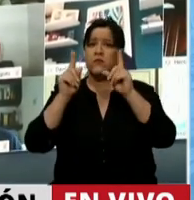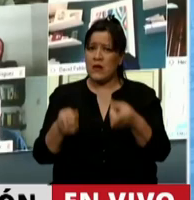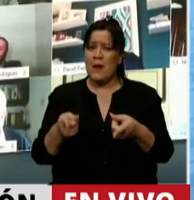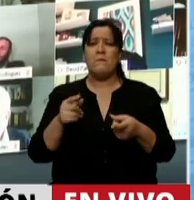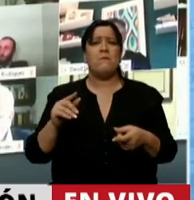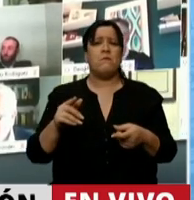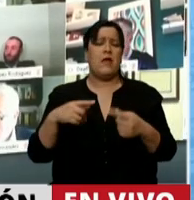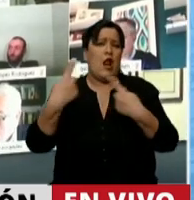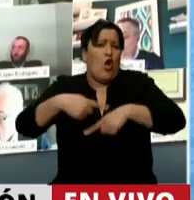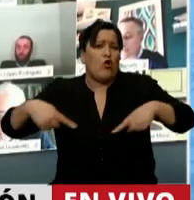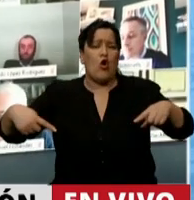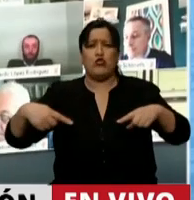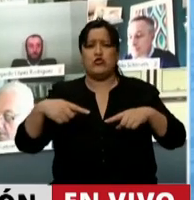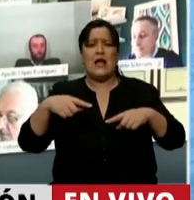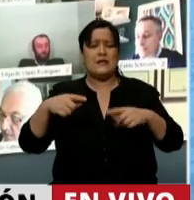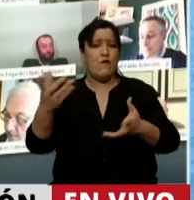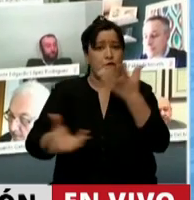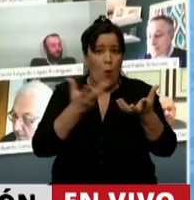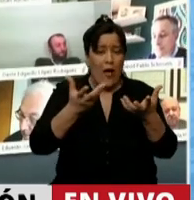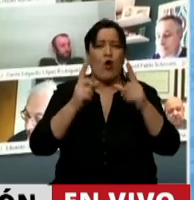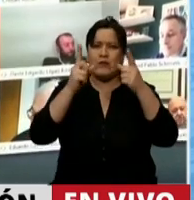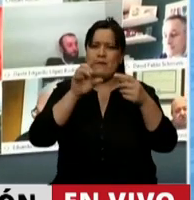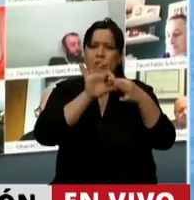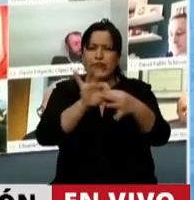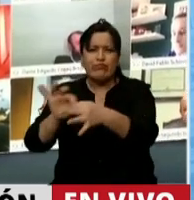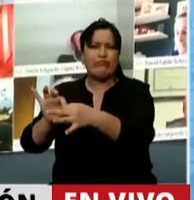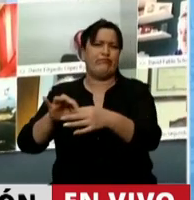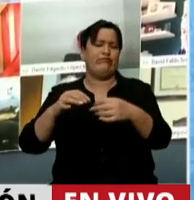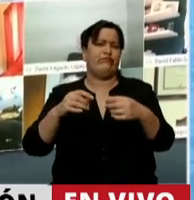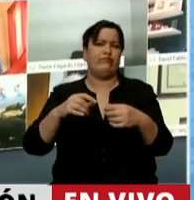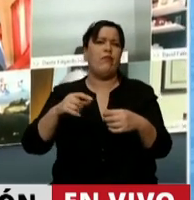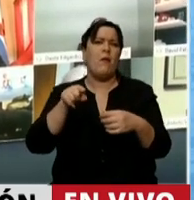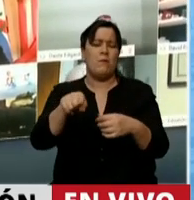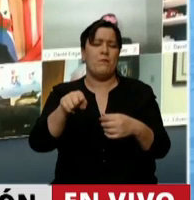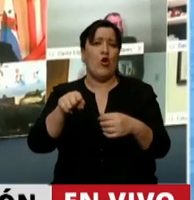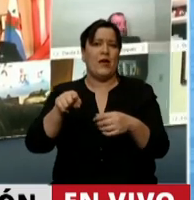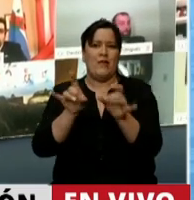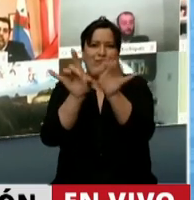externalidades que están vinculadas a este tipo de cuestiones para la salud.